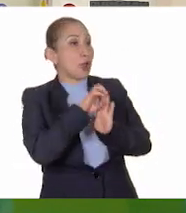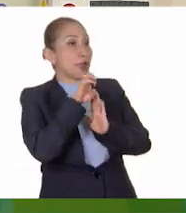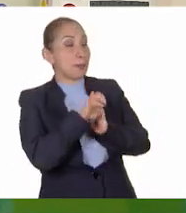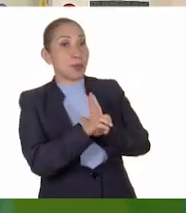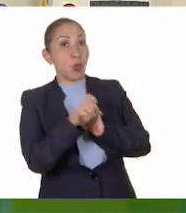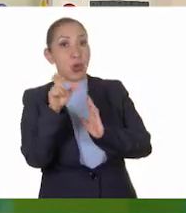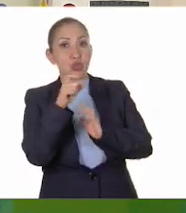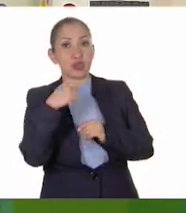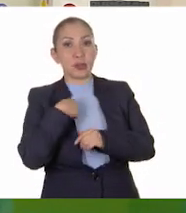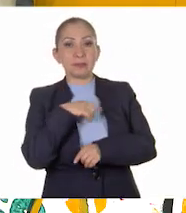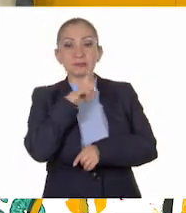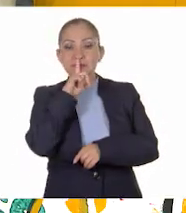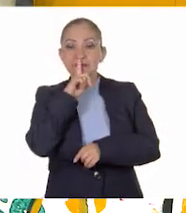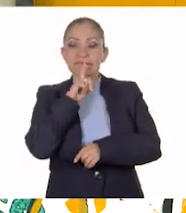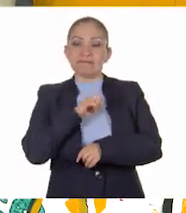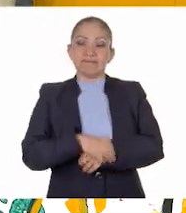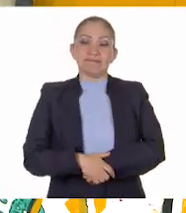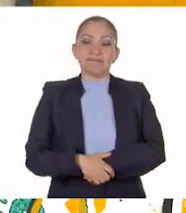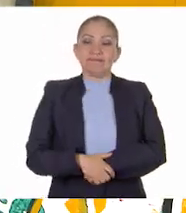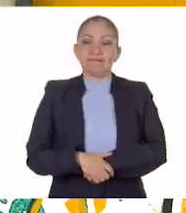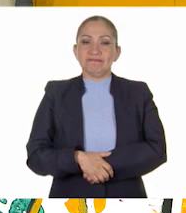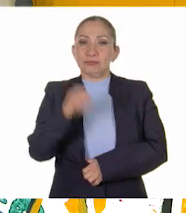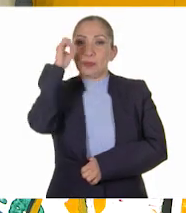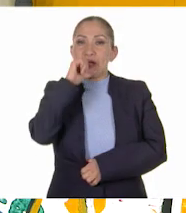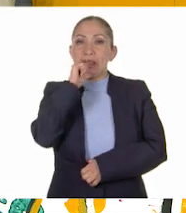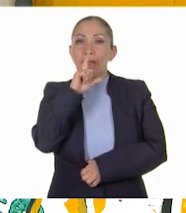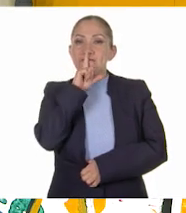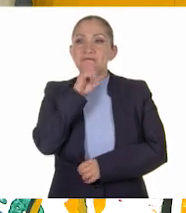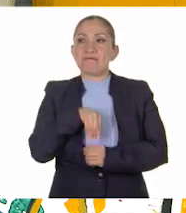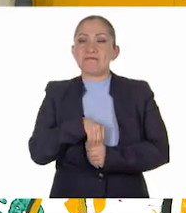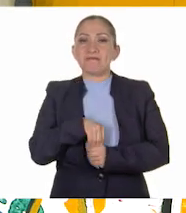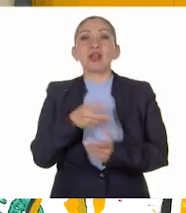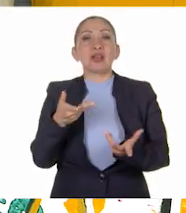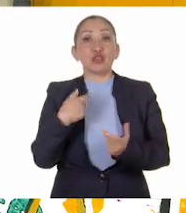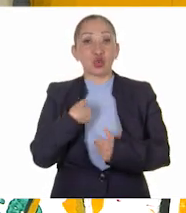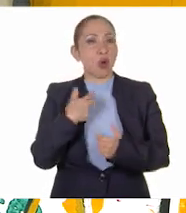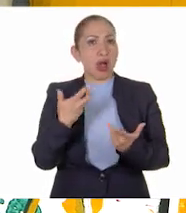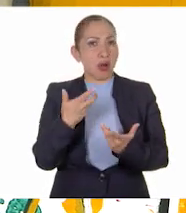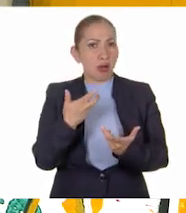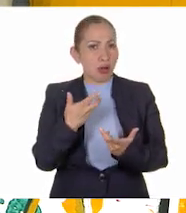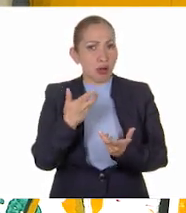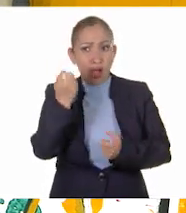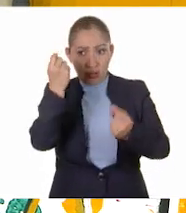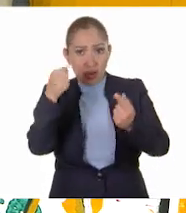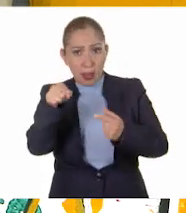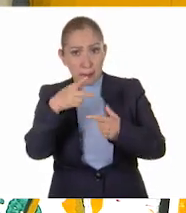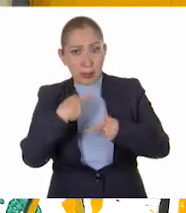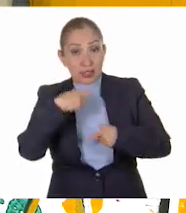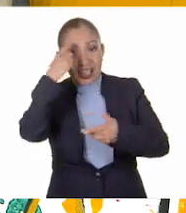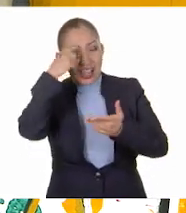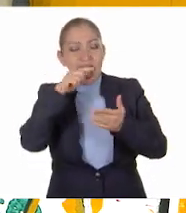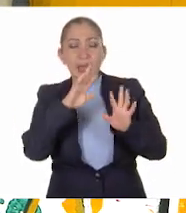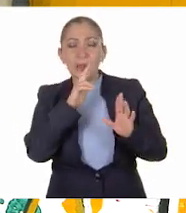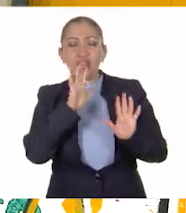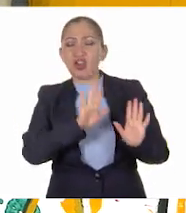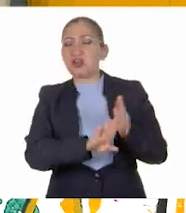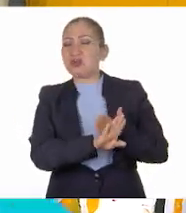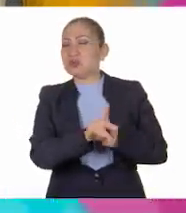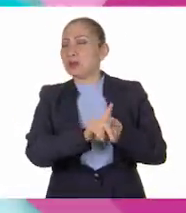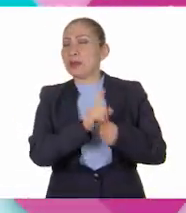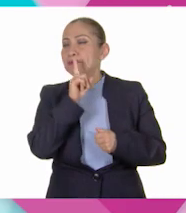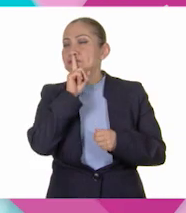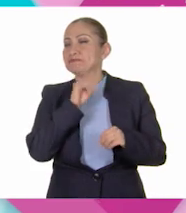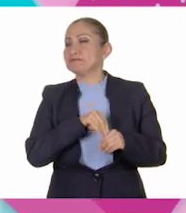cuando me quedo callado y no opino, ¿ahí cómo estoy actuando? Algunas personas piensan que así se evitan los